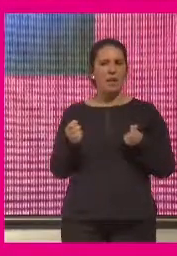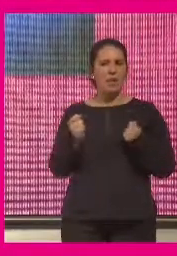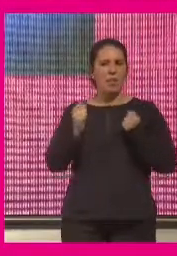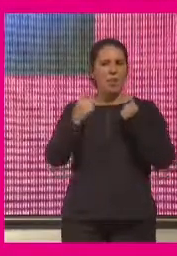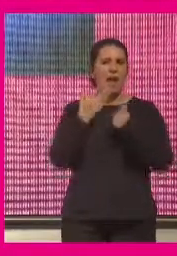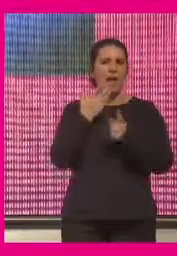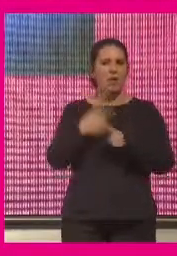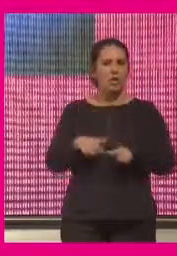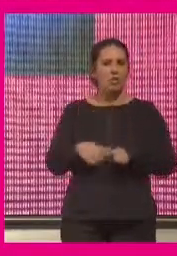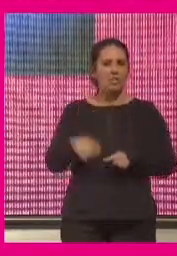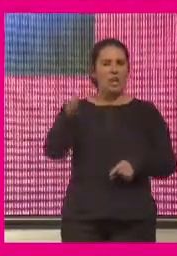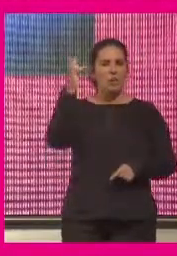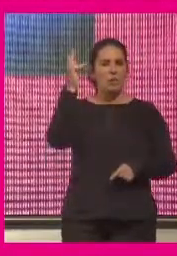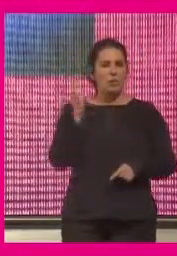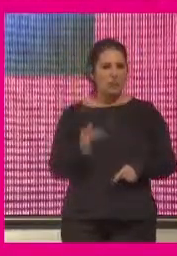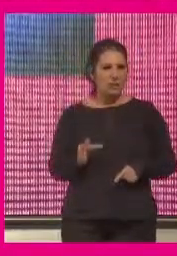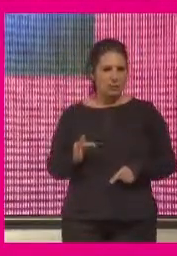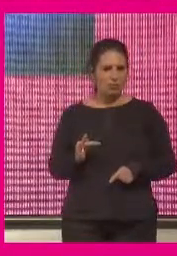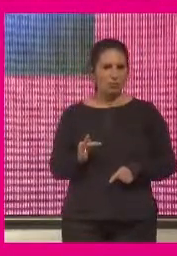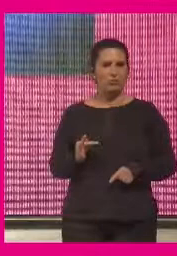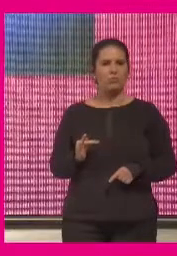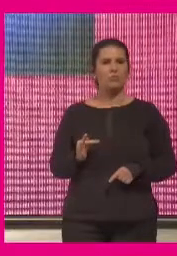positivos que obviaban otros